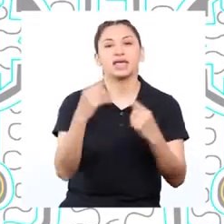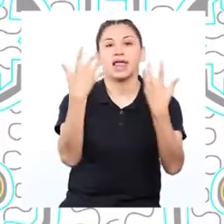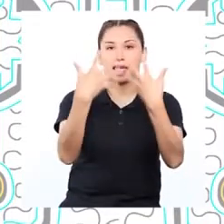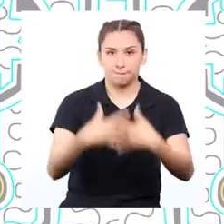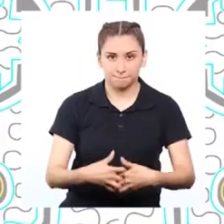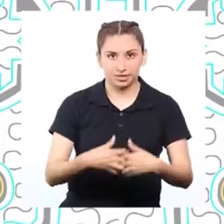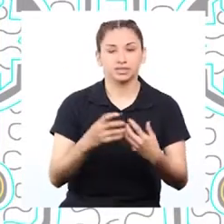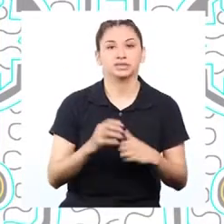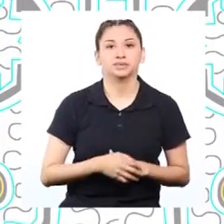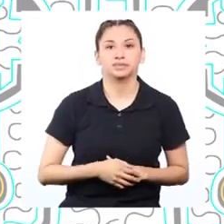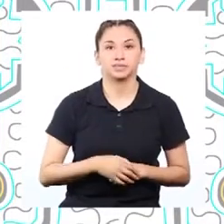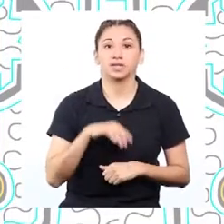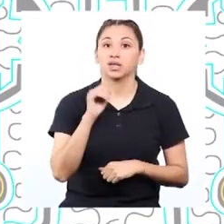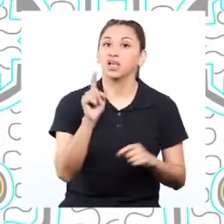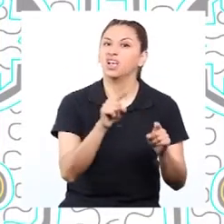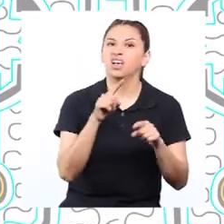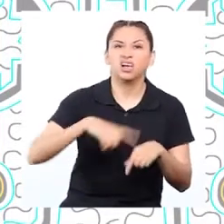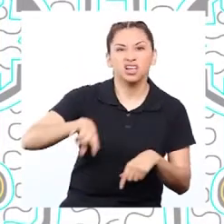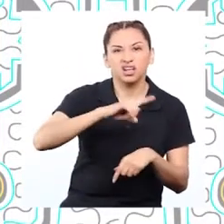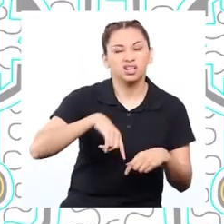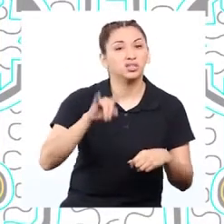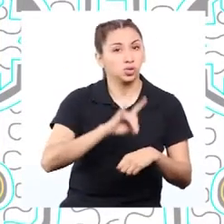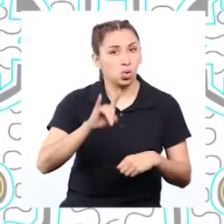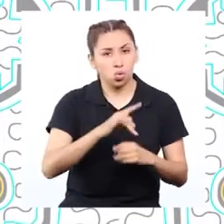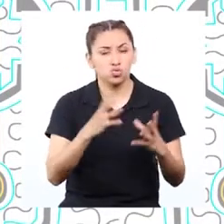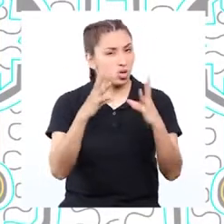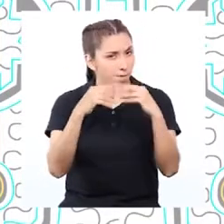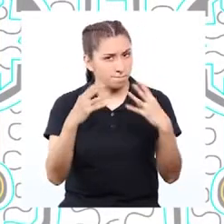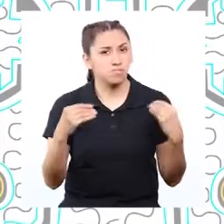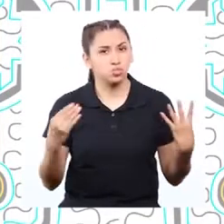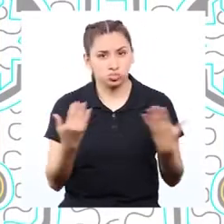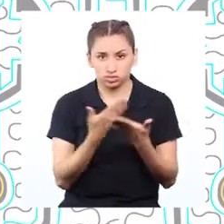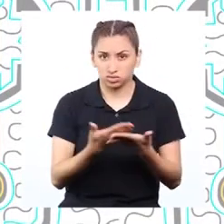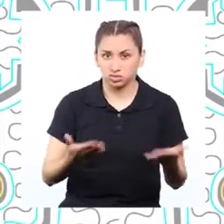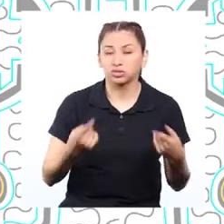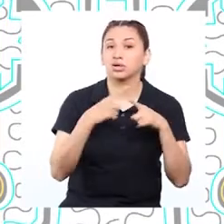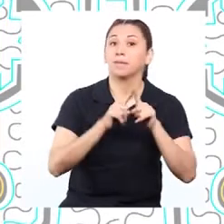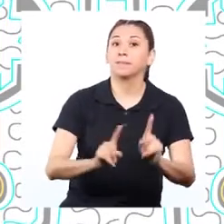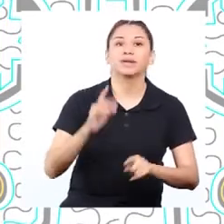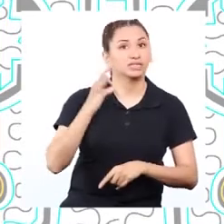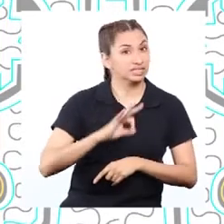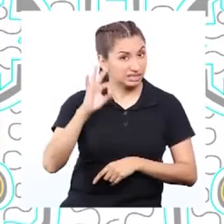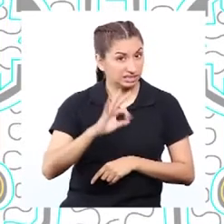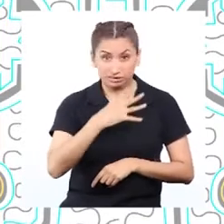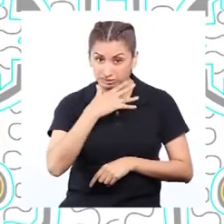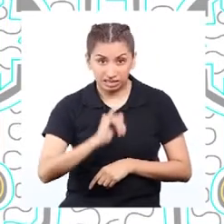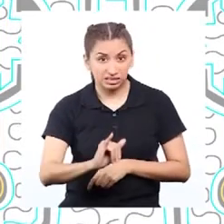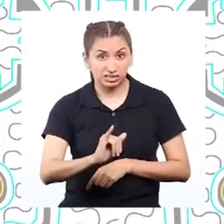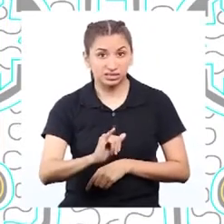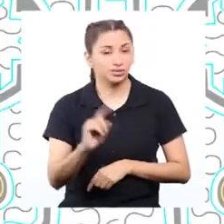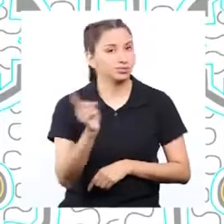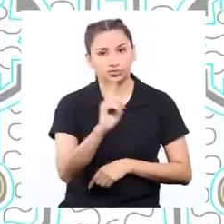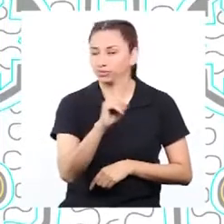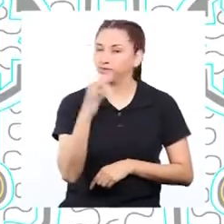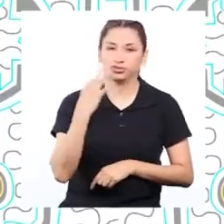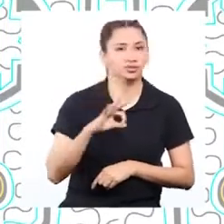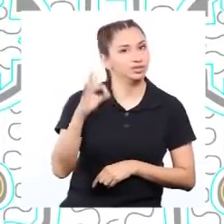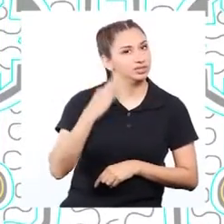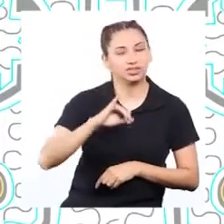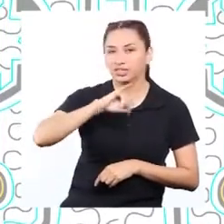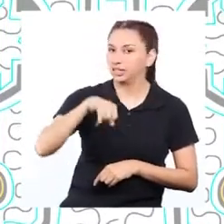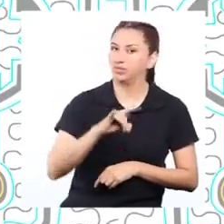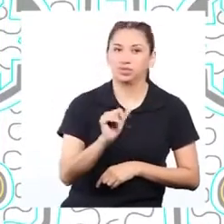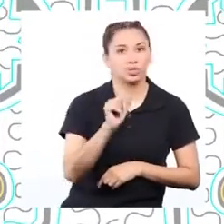Bueno, usamos los combustibles fósiles para muchas cosas, pero ¿siempre fue así? No